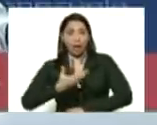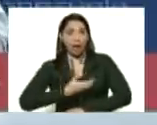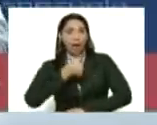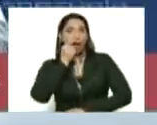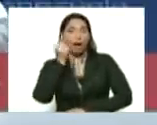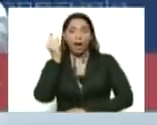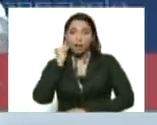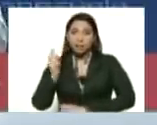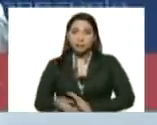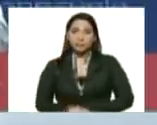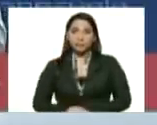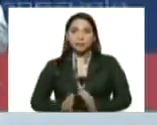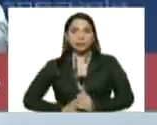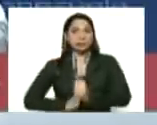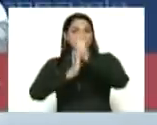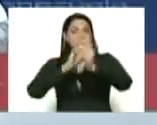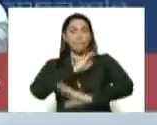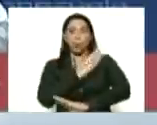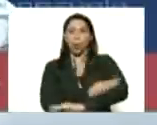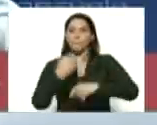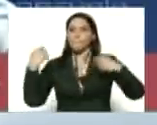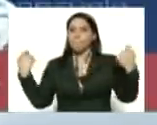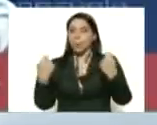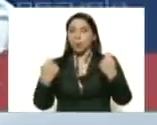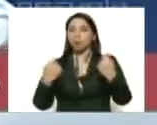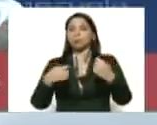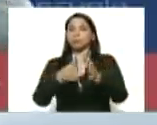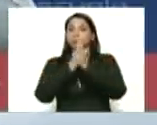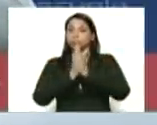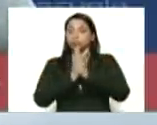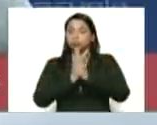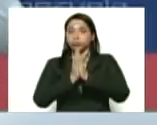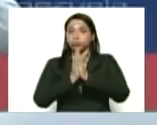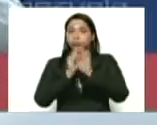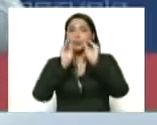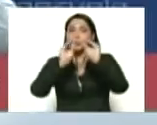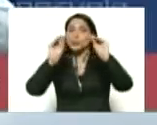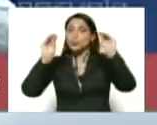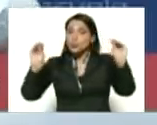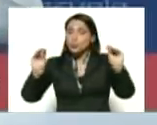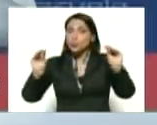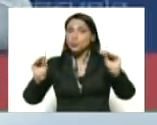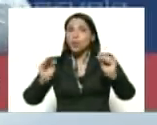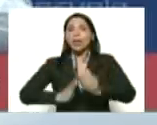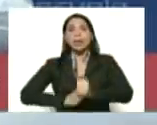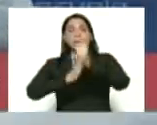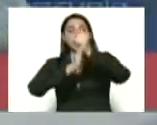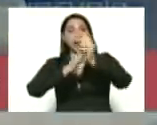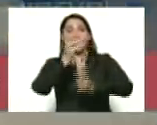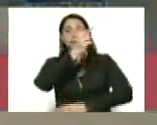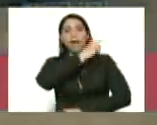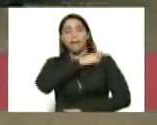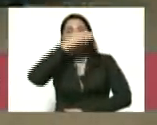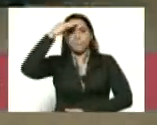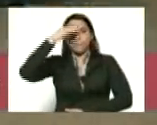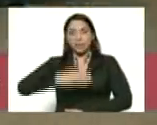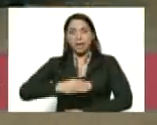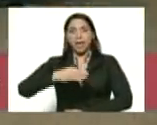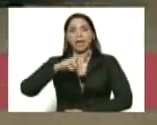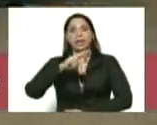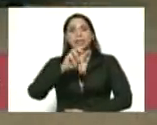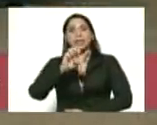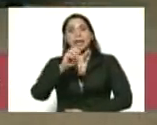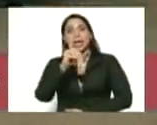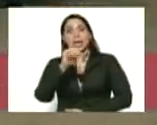alcaldes, alcaldesas, líderes del poder popular. Atención, líderes y jefes militares de las redis, SODI, ADIS,